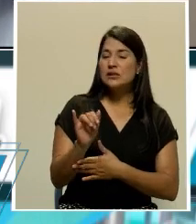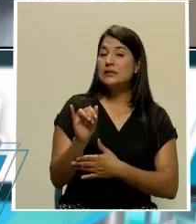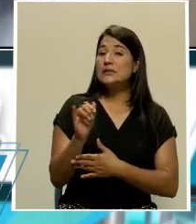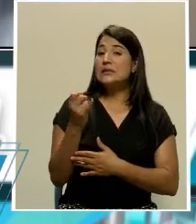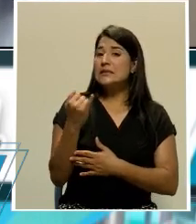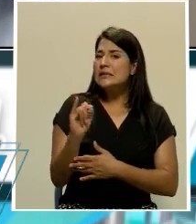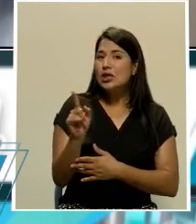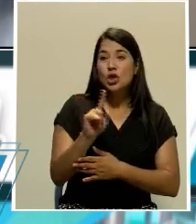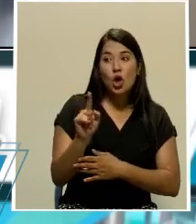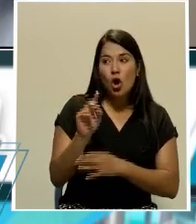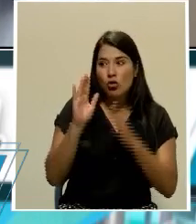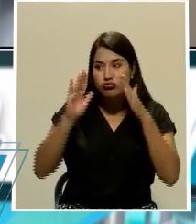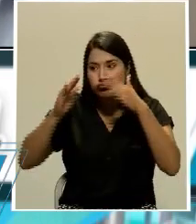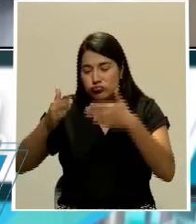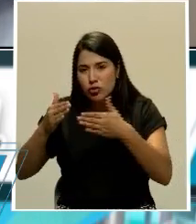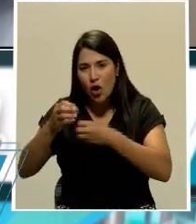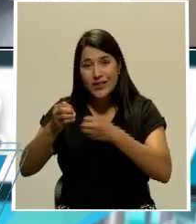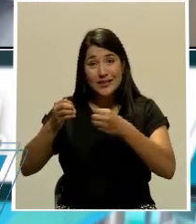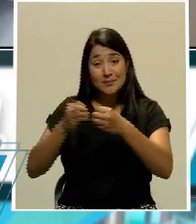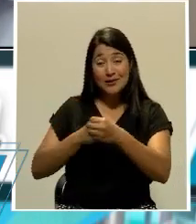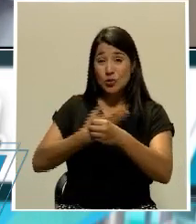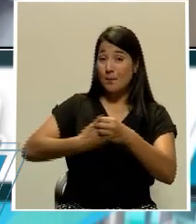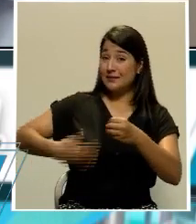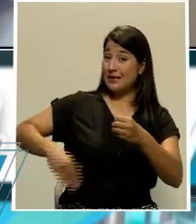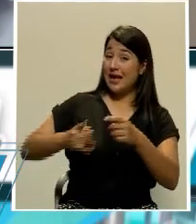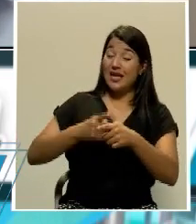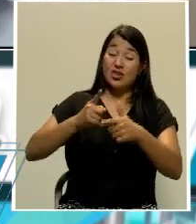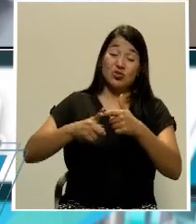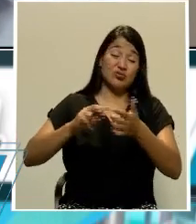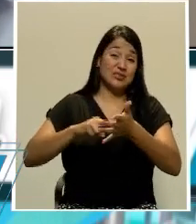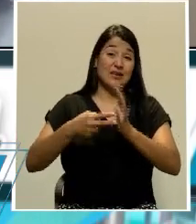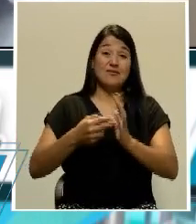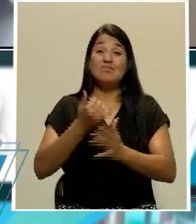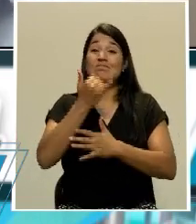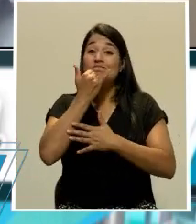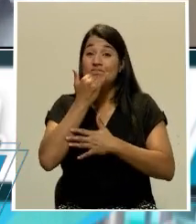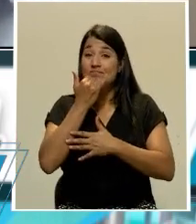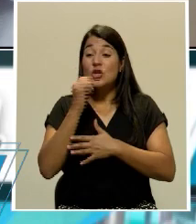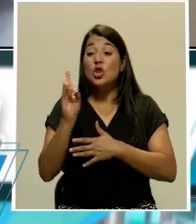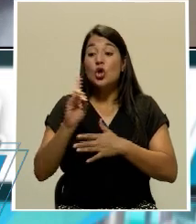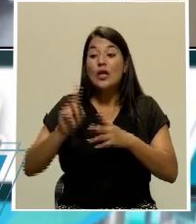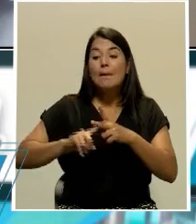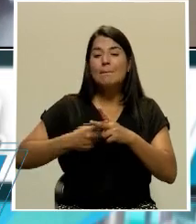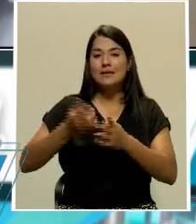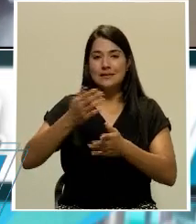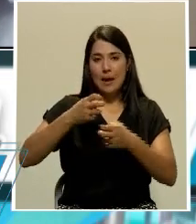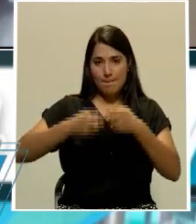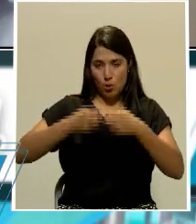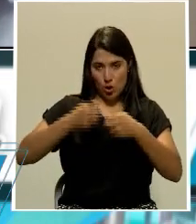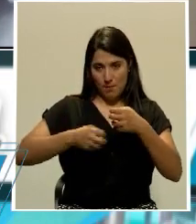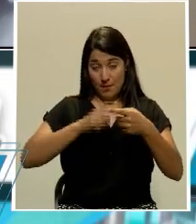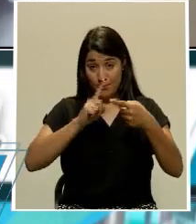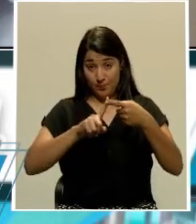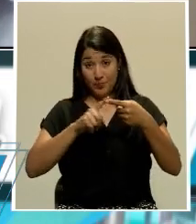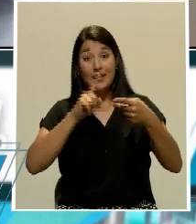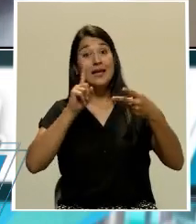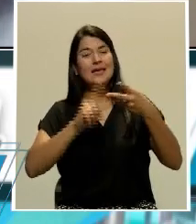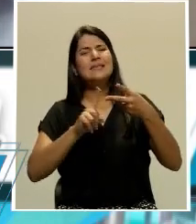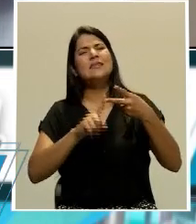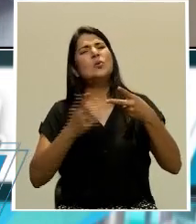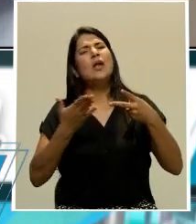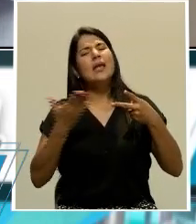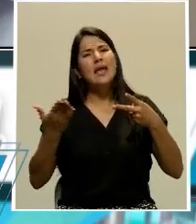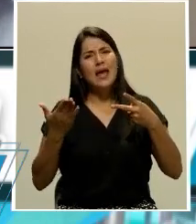foco el despacho presidencial, pues estarían, digamos, errando un poco el epicentro del asunto. La segunda consecuencia que se tiene en este caso